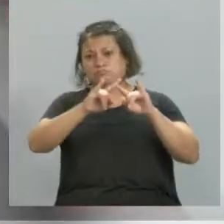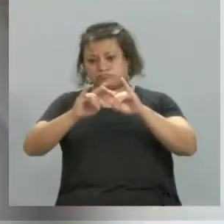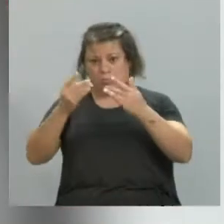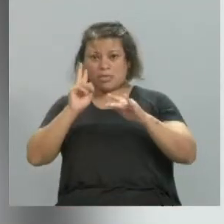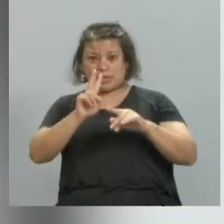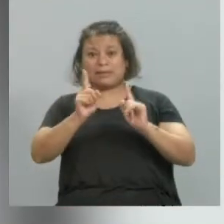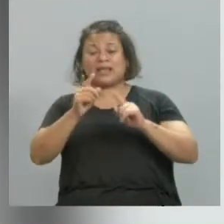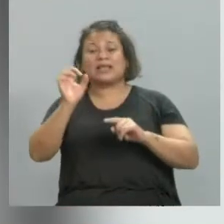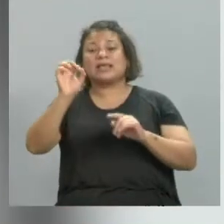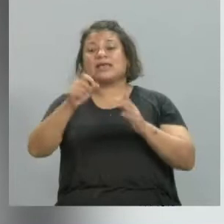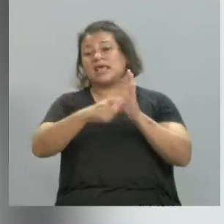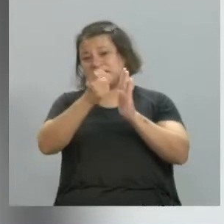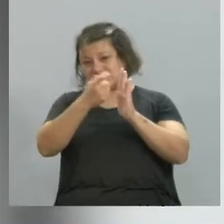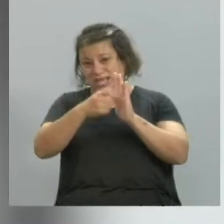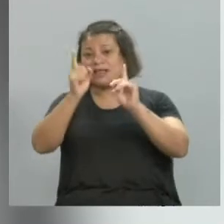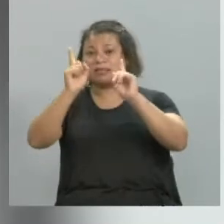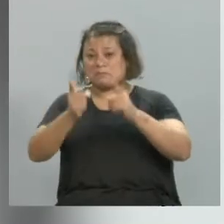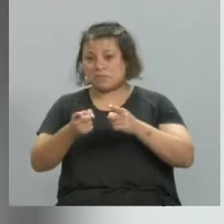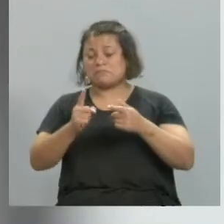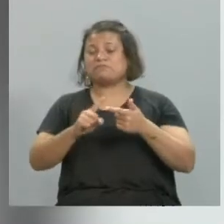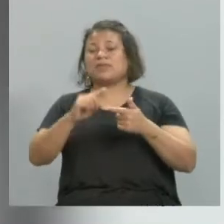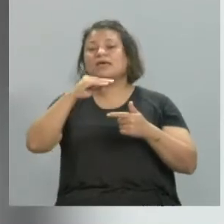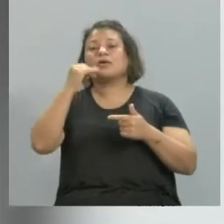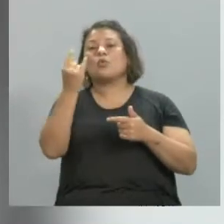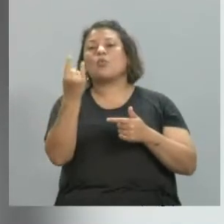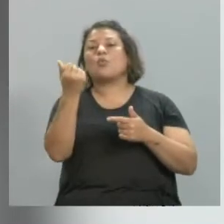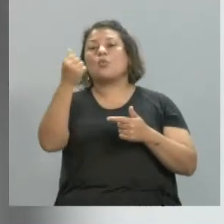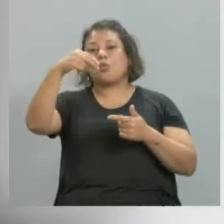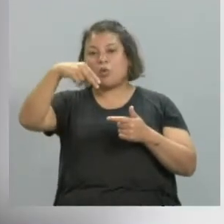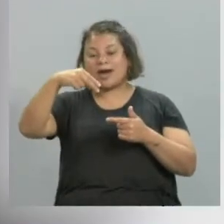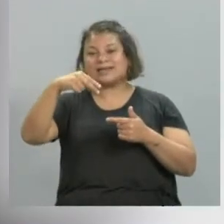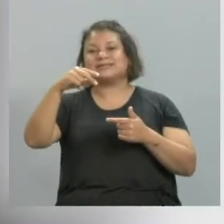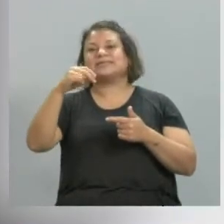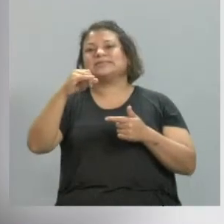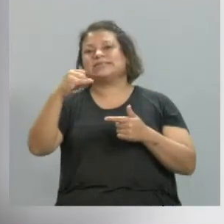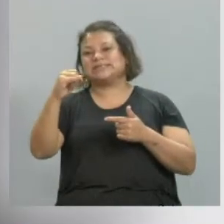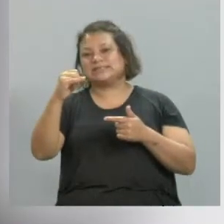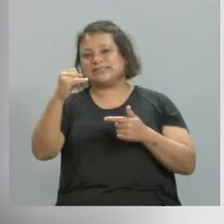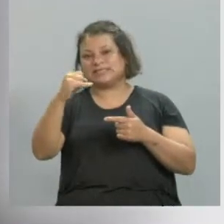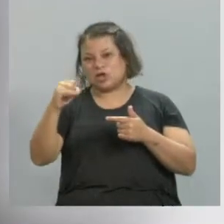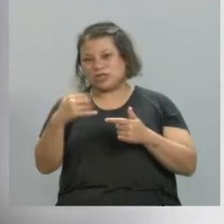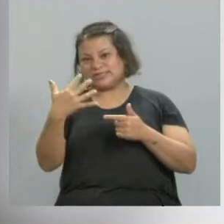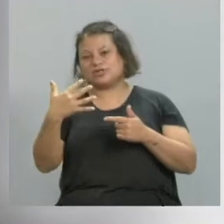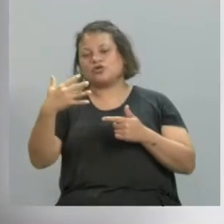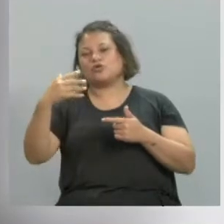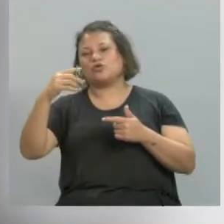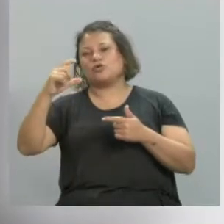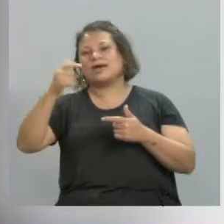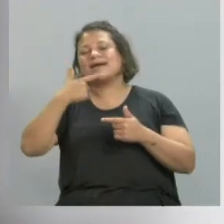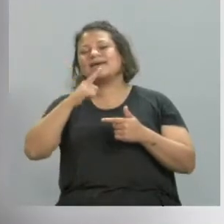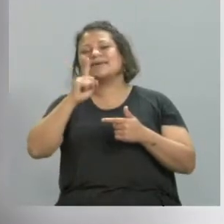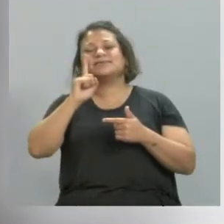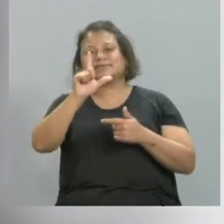visitar mi Instagram también, que es Juan Castillo, o sea, Juan, cinco guiones bajos, Castillo, si ponen Juan Castillo aparece.